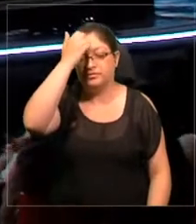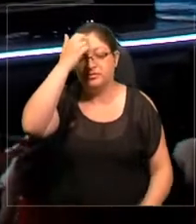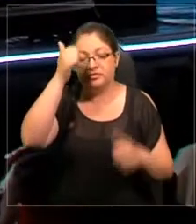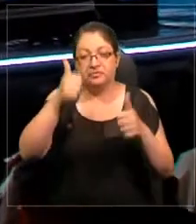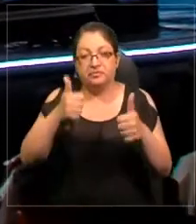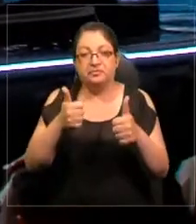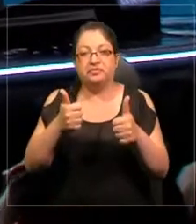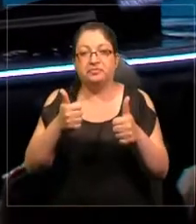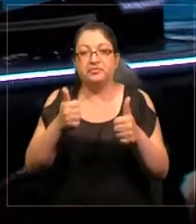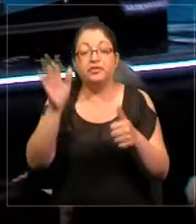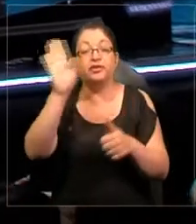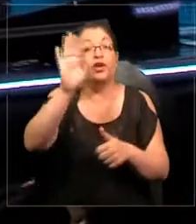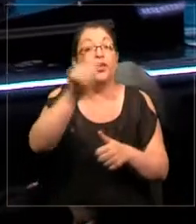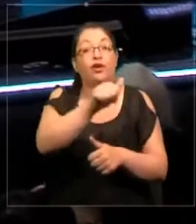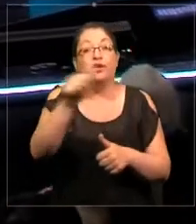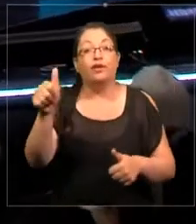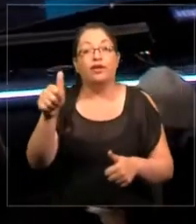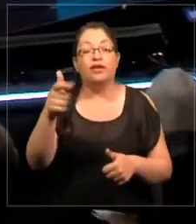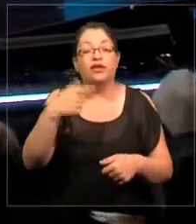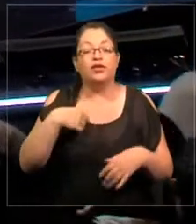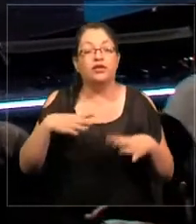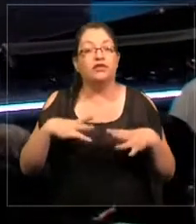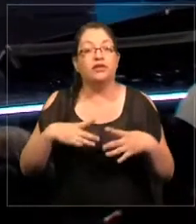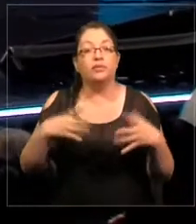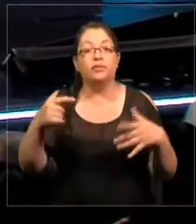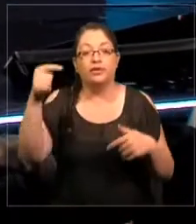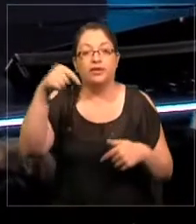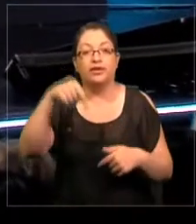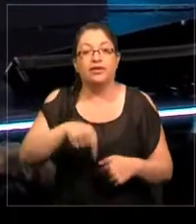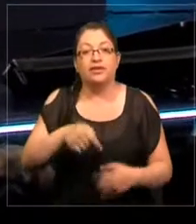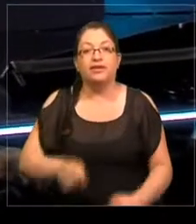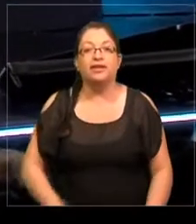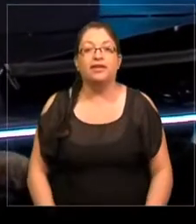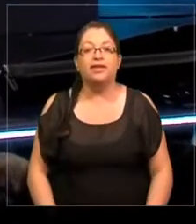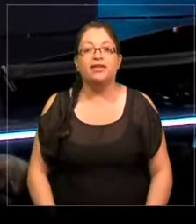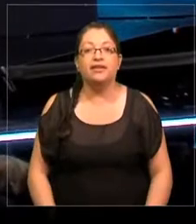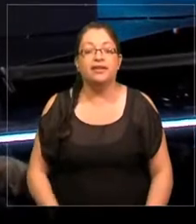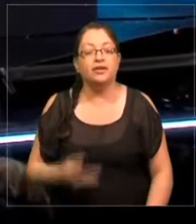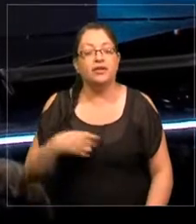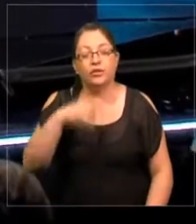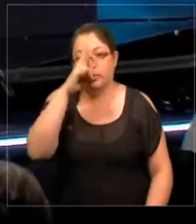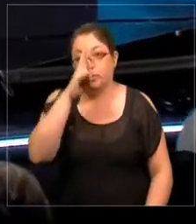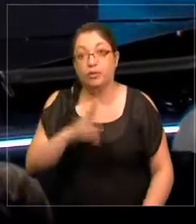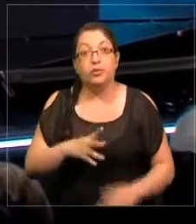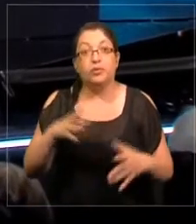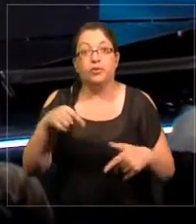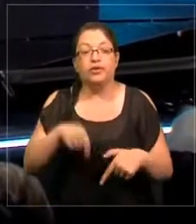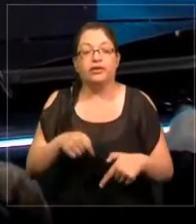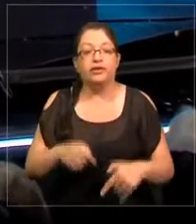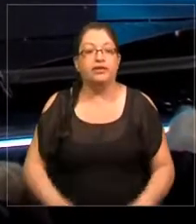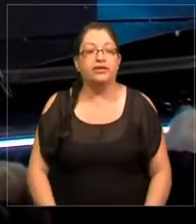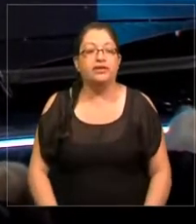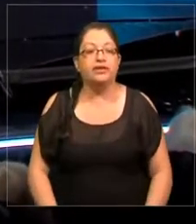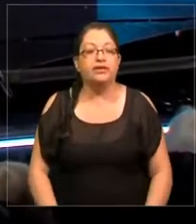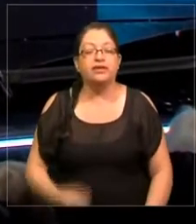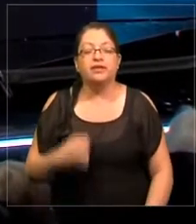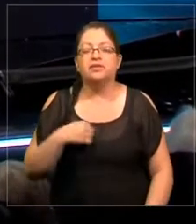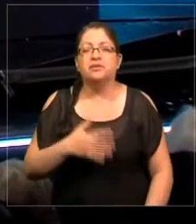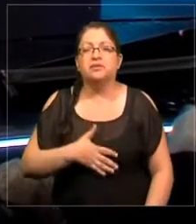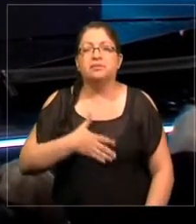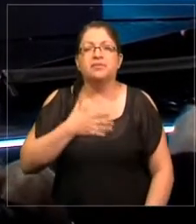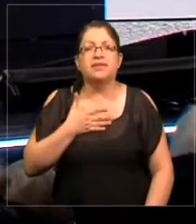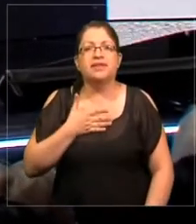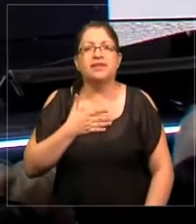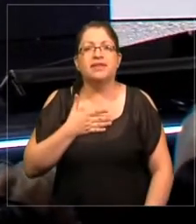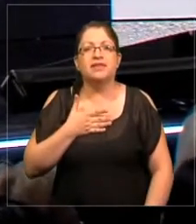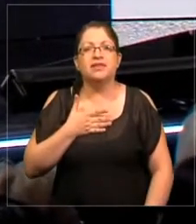Hola a todos. Estoy muy feliz de estar aquí, honrada de estar aquí. Y me siento muy